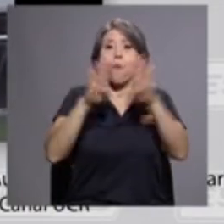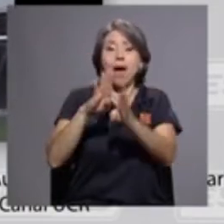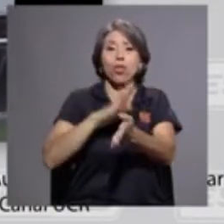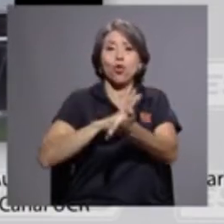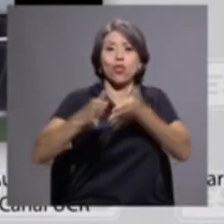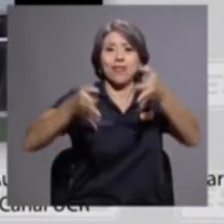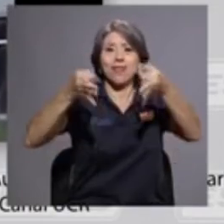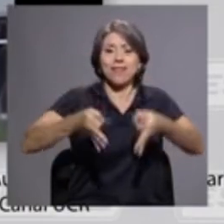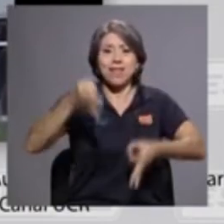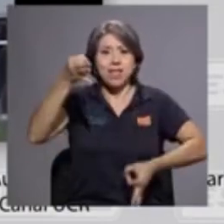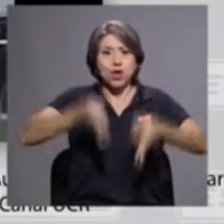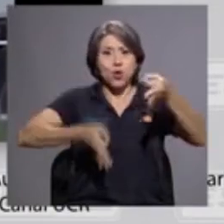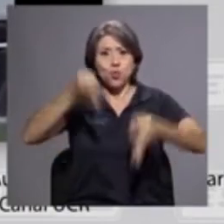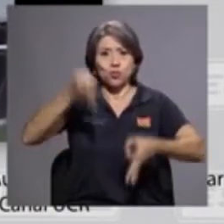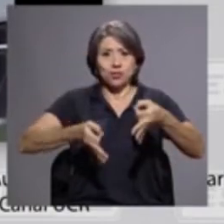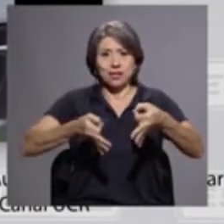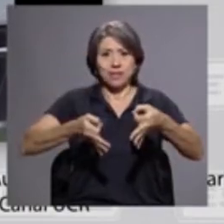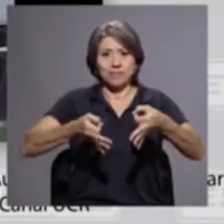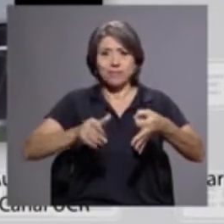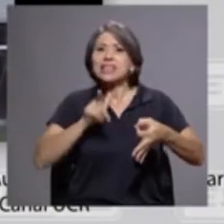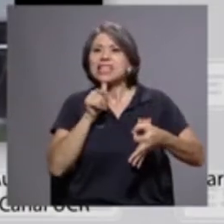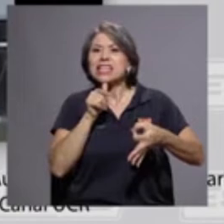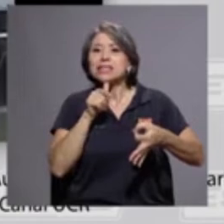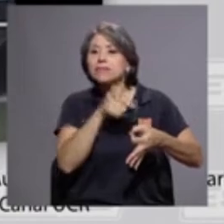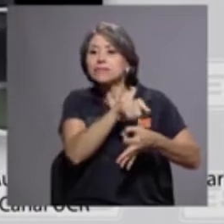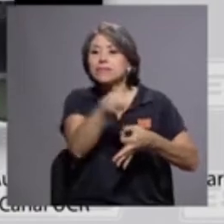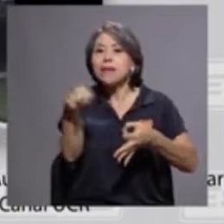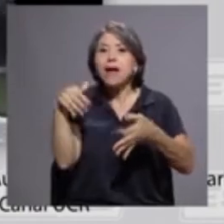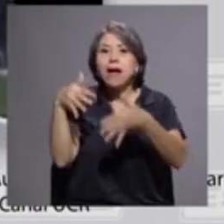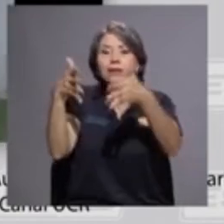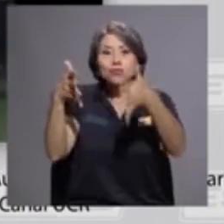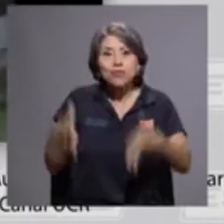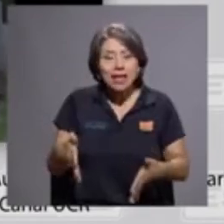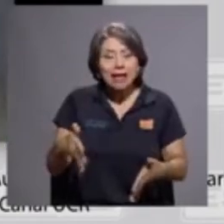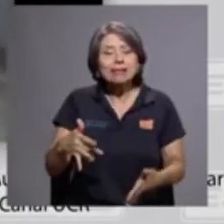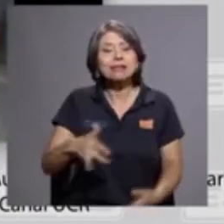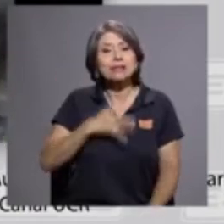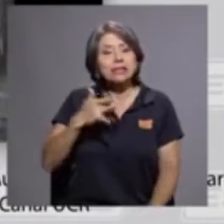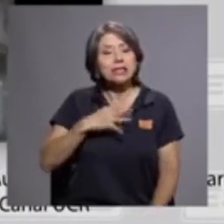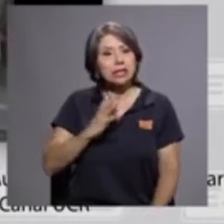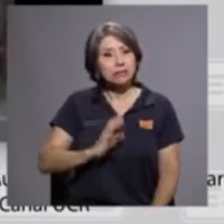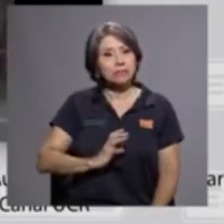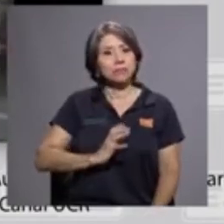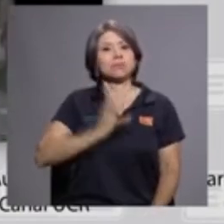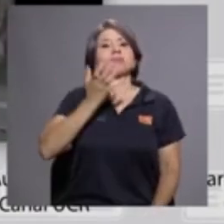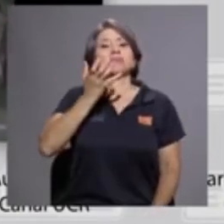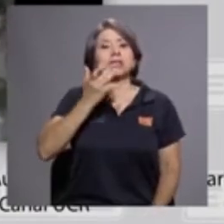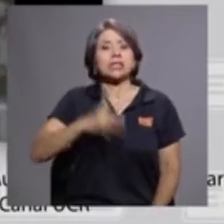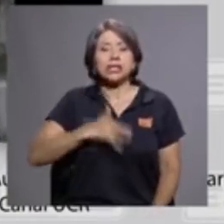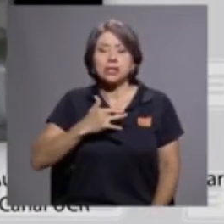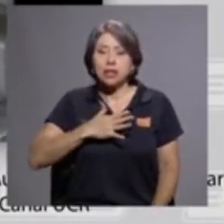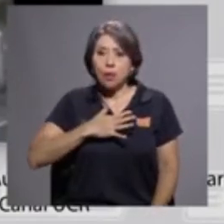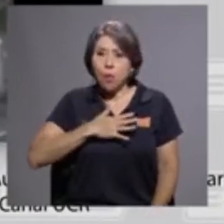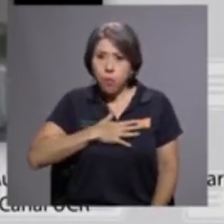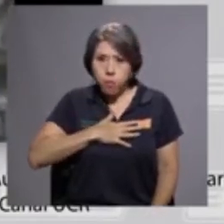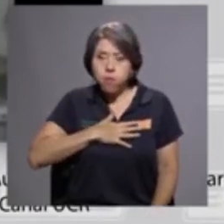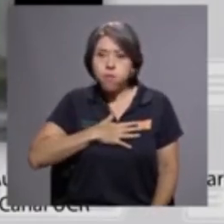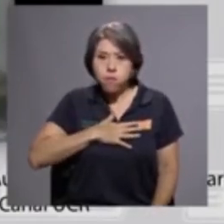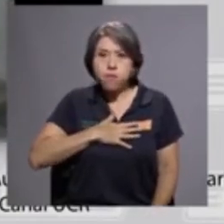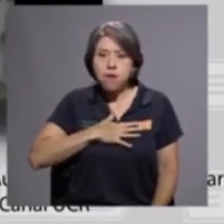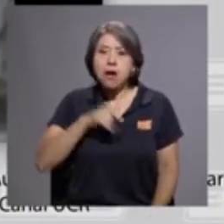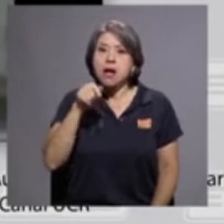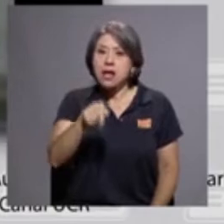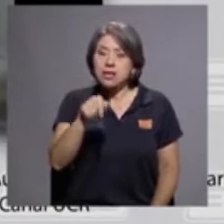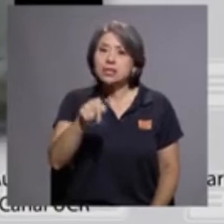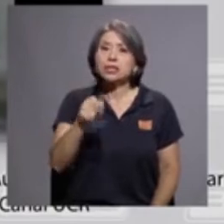justa por el movimiento estudiantil, que está claramente molesto, está indignado, es un